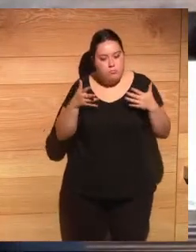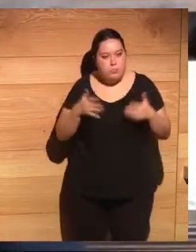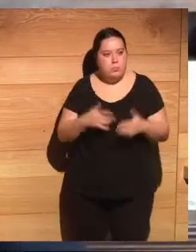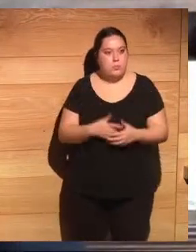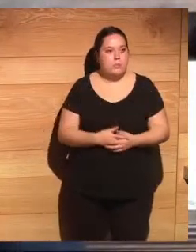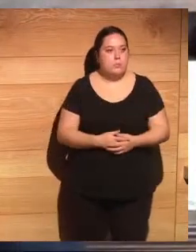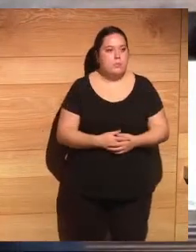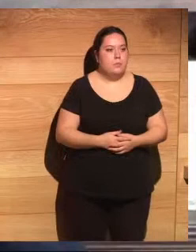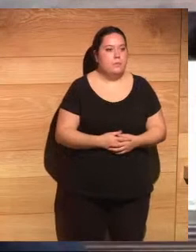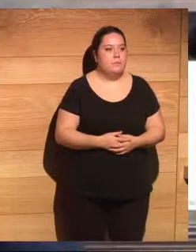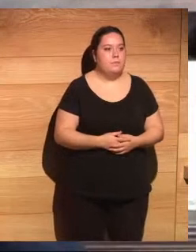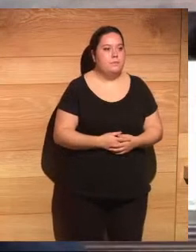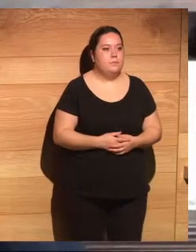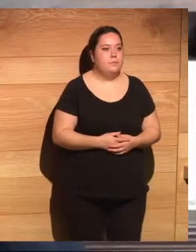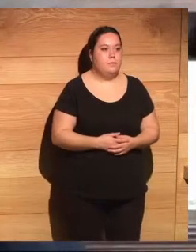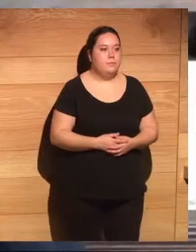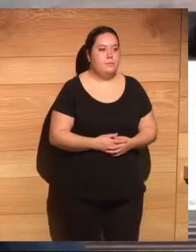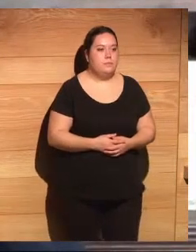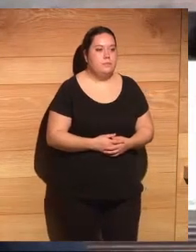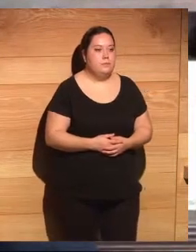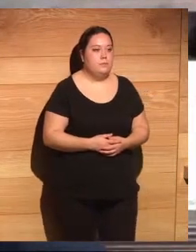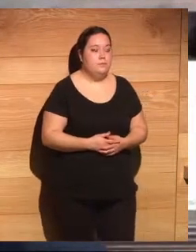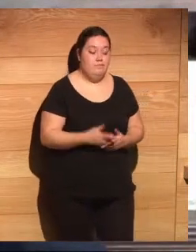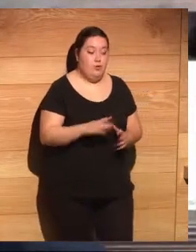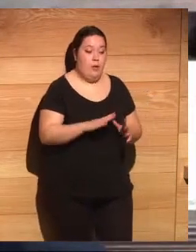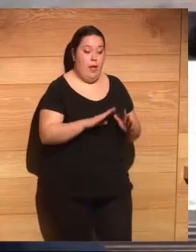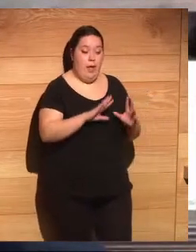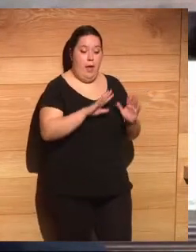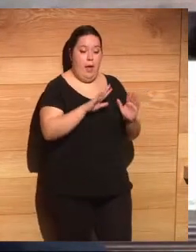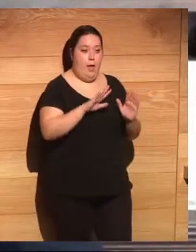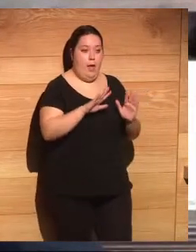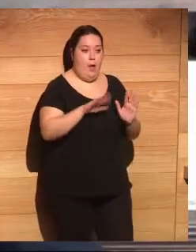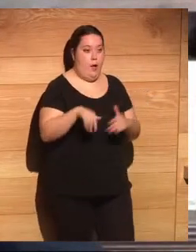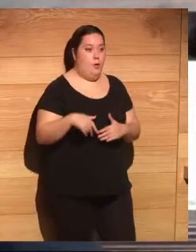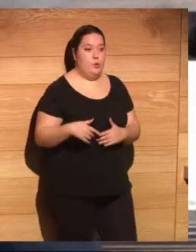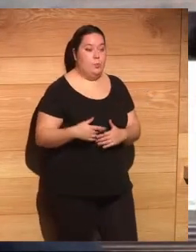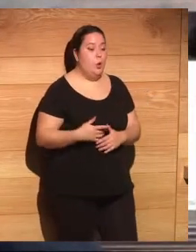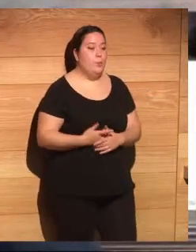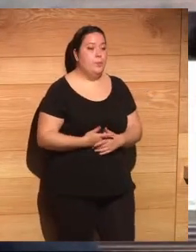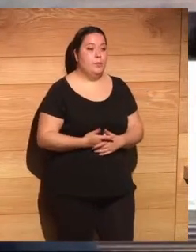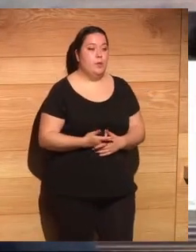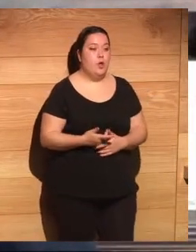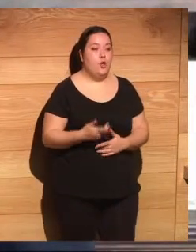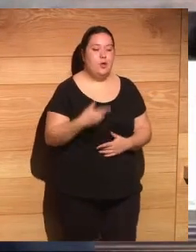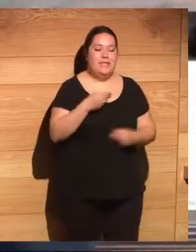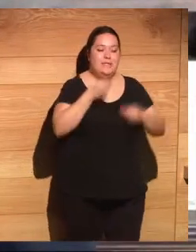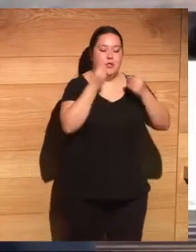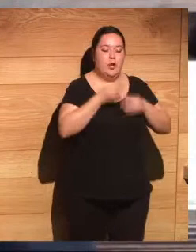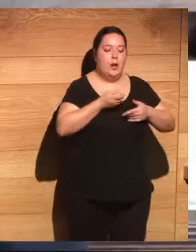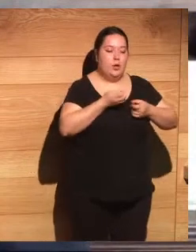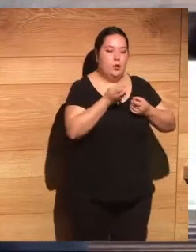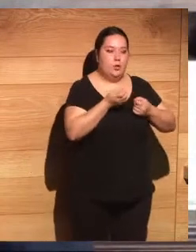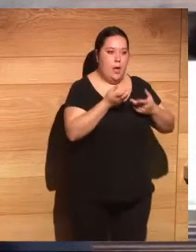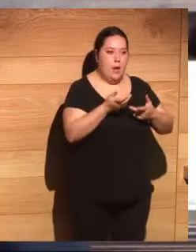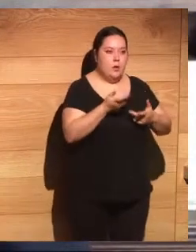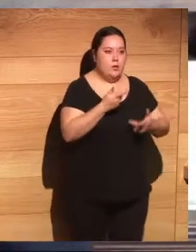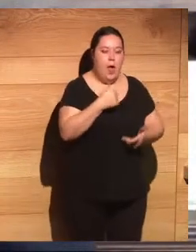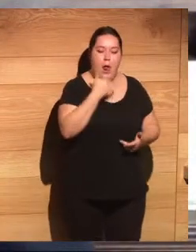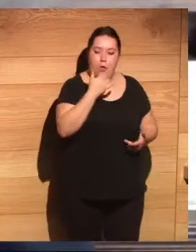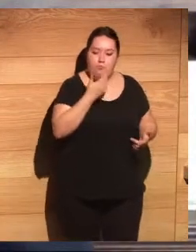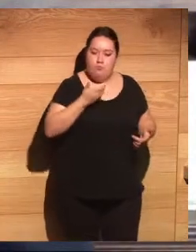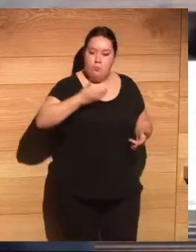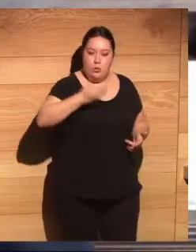encomio de esta publicación diciendo una anécdota que creo que es